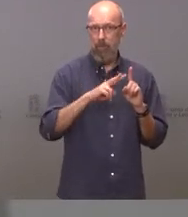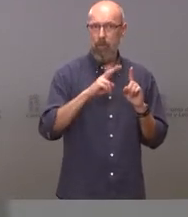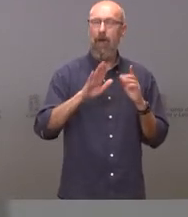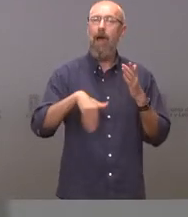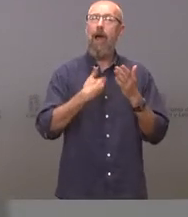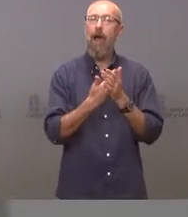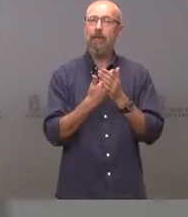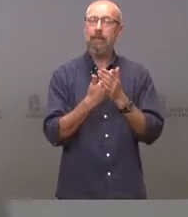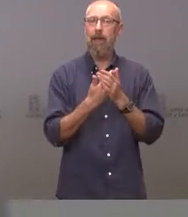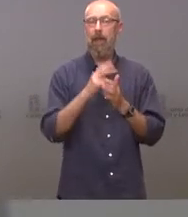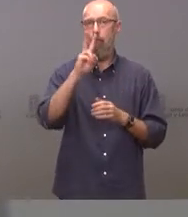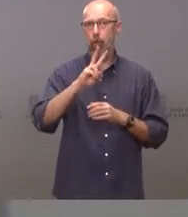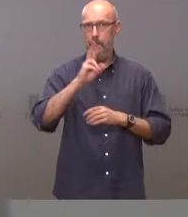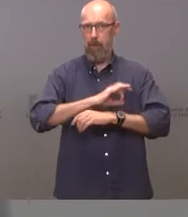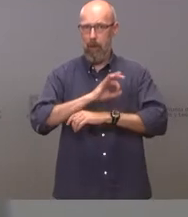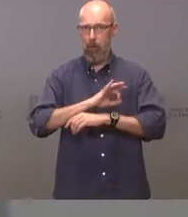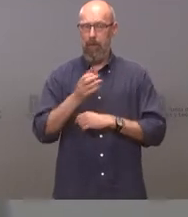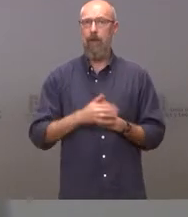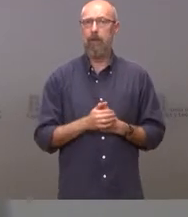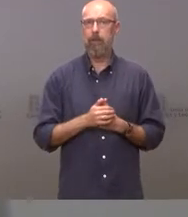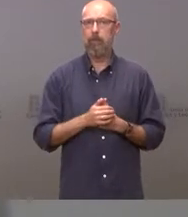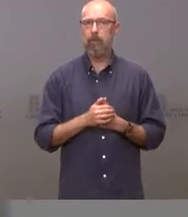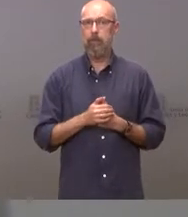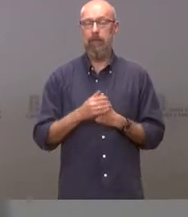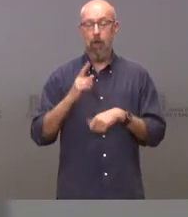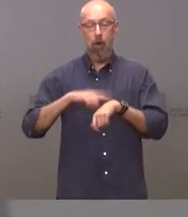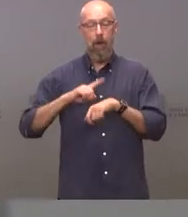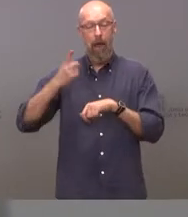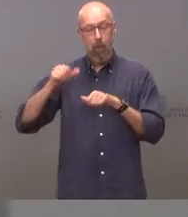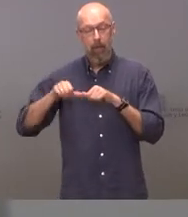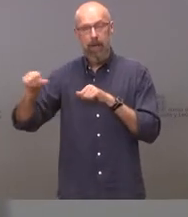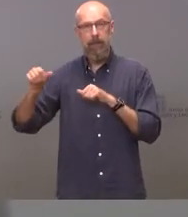de la madrugada, no pudiendo admitirse nuevos clientes a partir de la una.